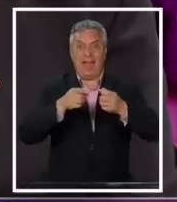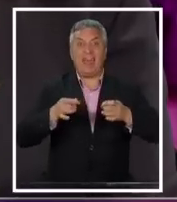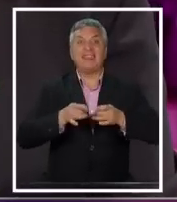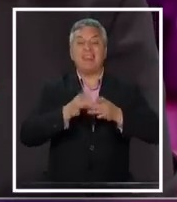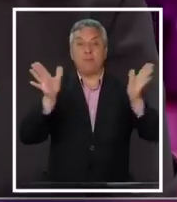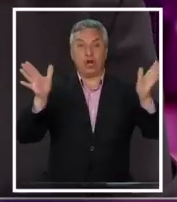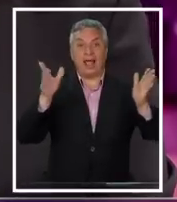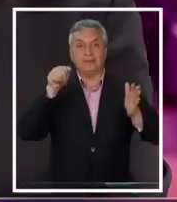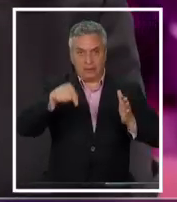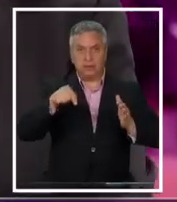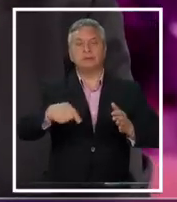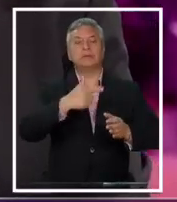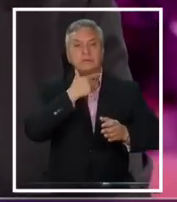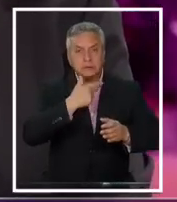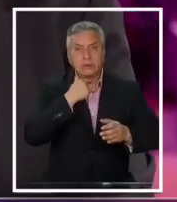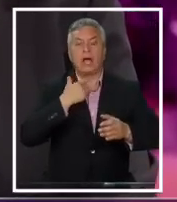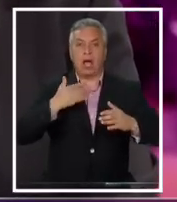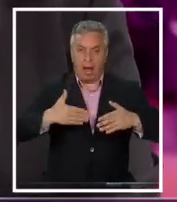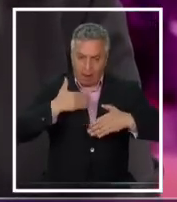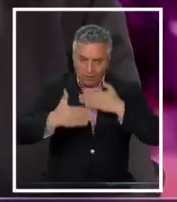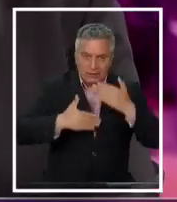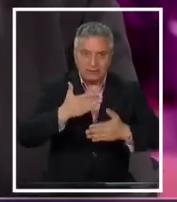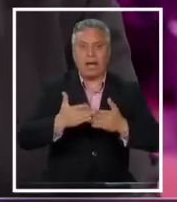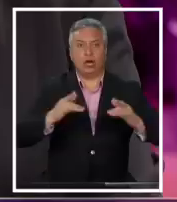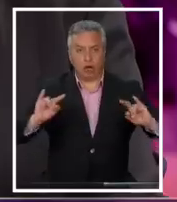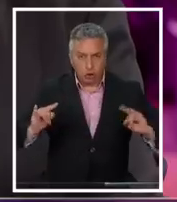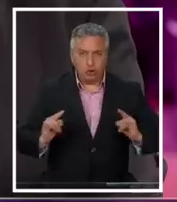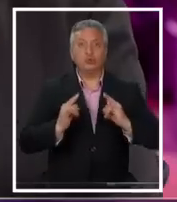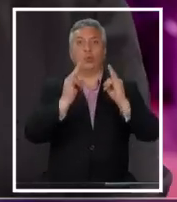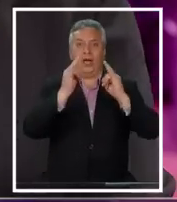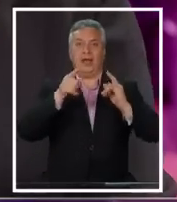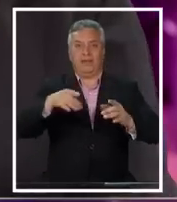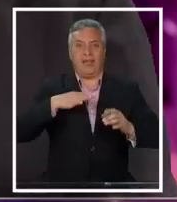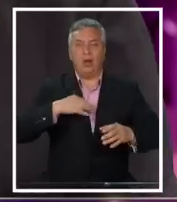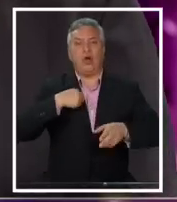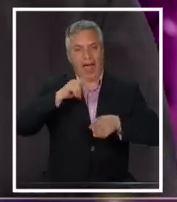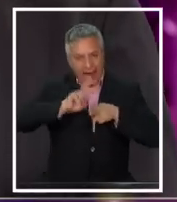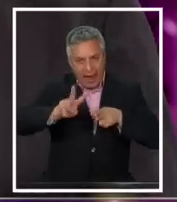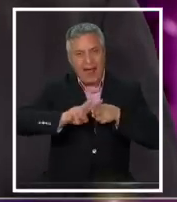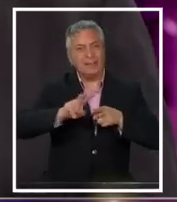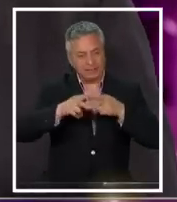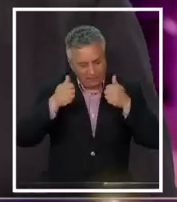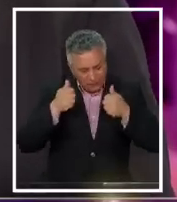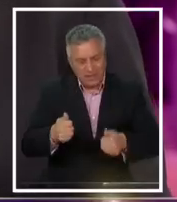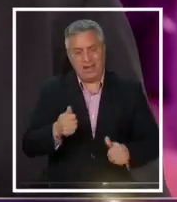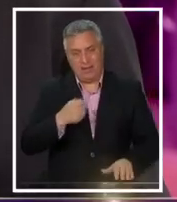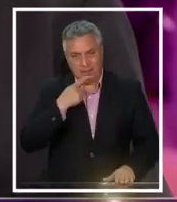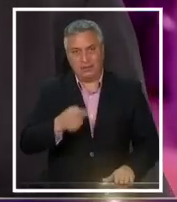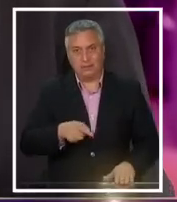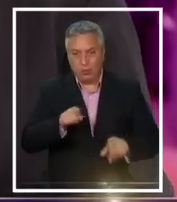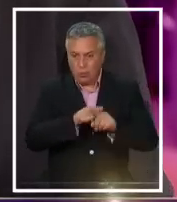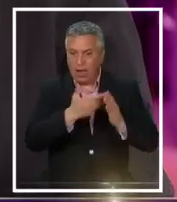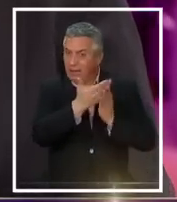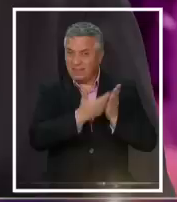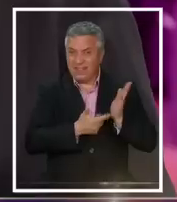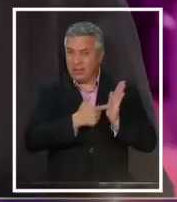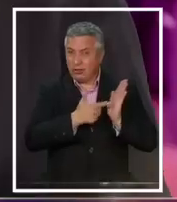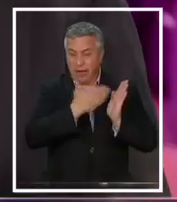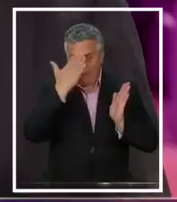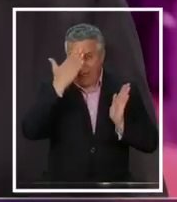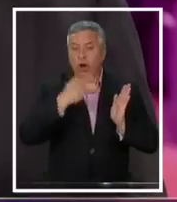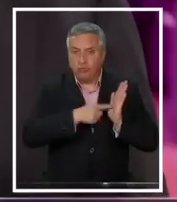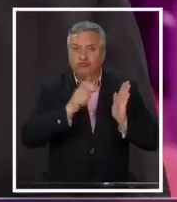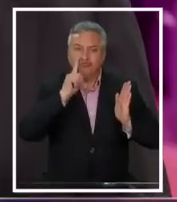avanzar y construir en diálogo, por dar respuesta a la ciudadanía, por hacerlo bien. Pero no a partir de un mal texto que además tiene